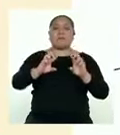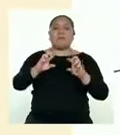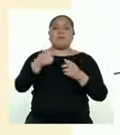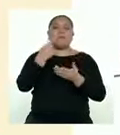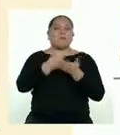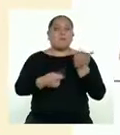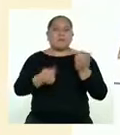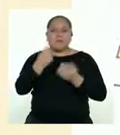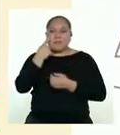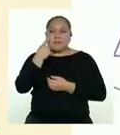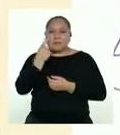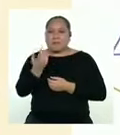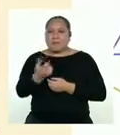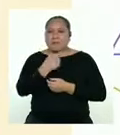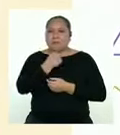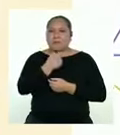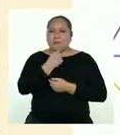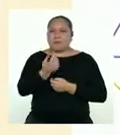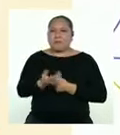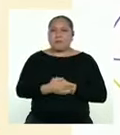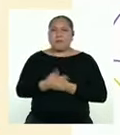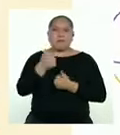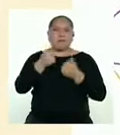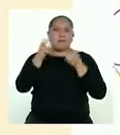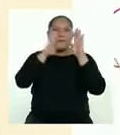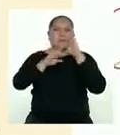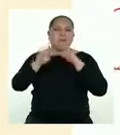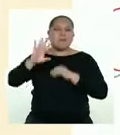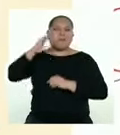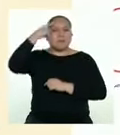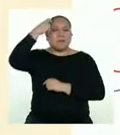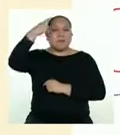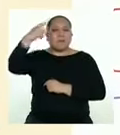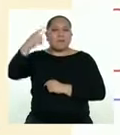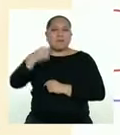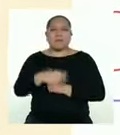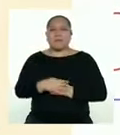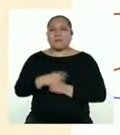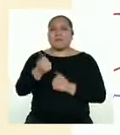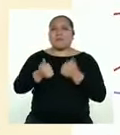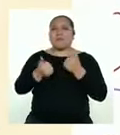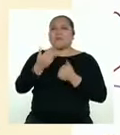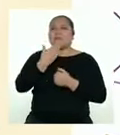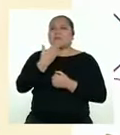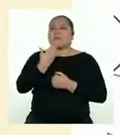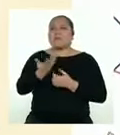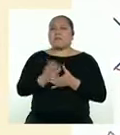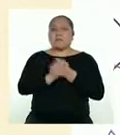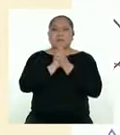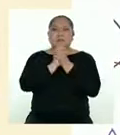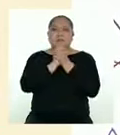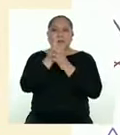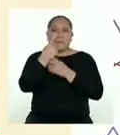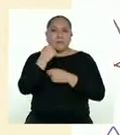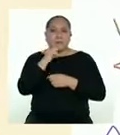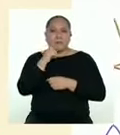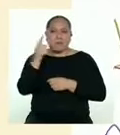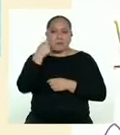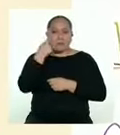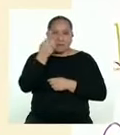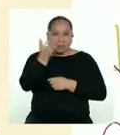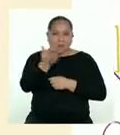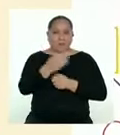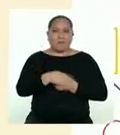gusta y preocupa, cuáles son sus sueños e ideales, quiénes son sus amigos y amigas, y para que conozcan un poco más de ti.